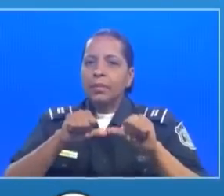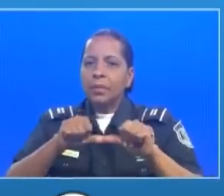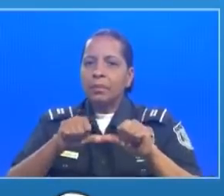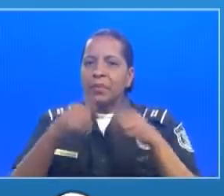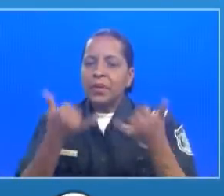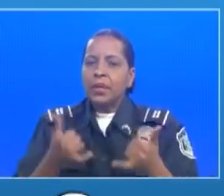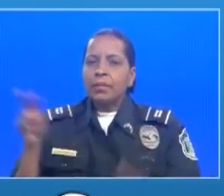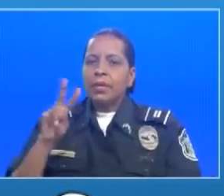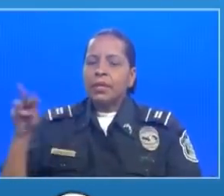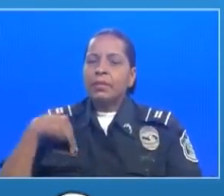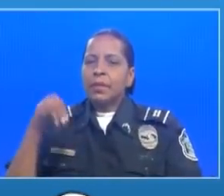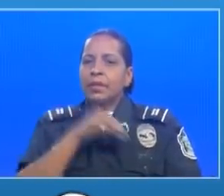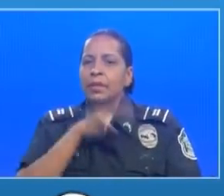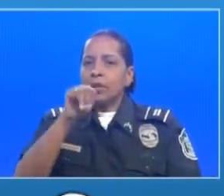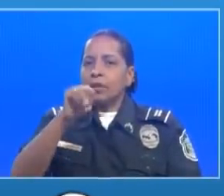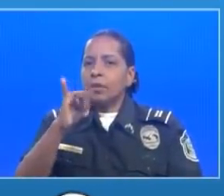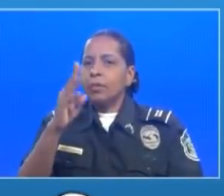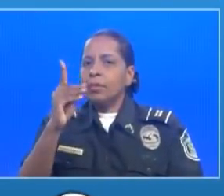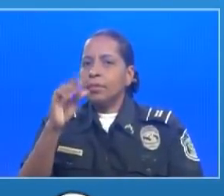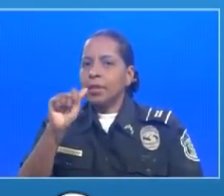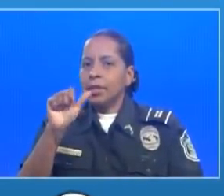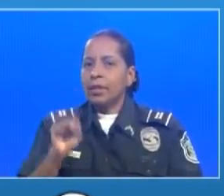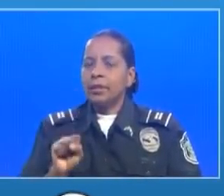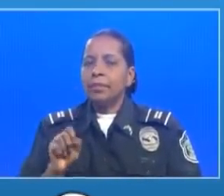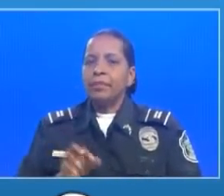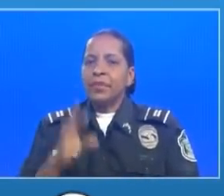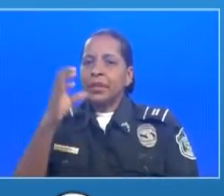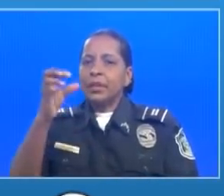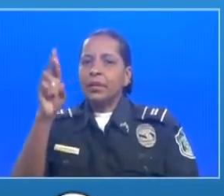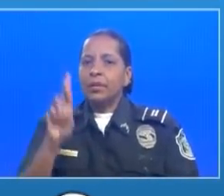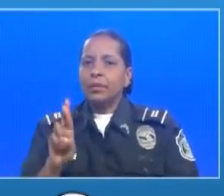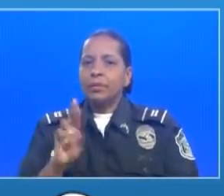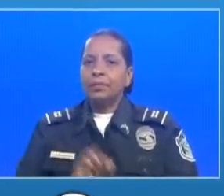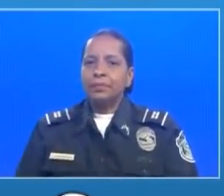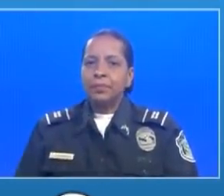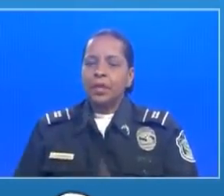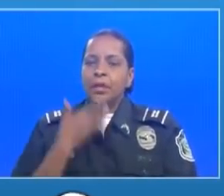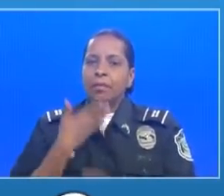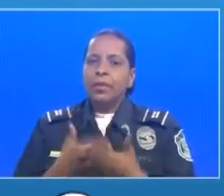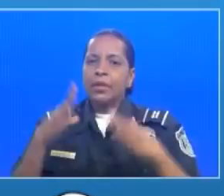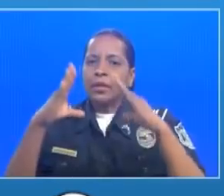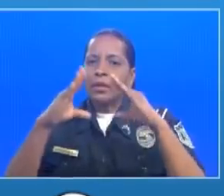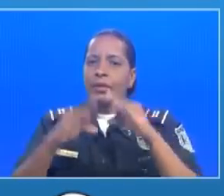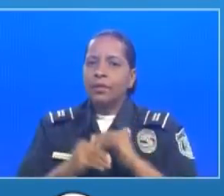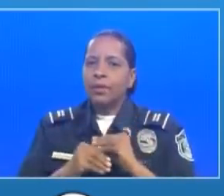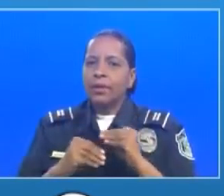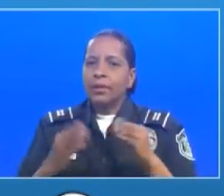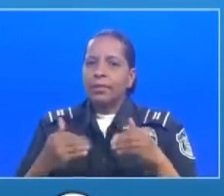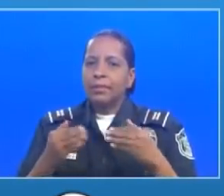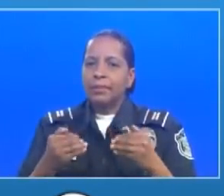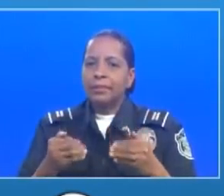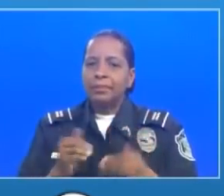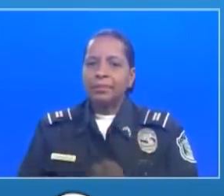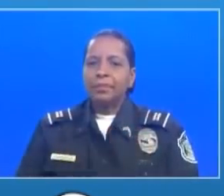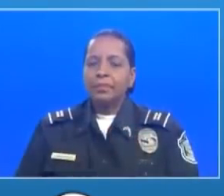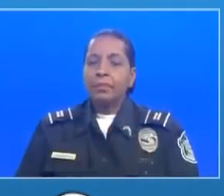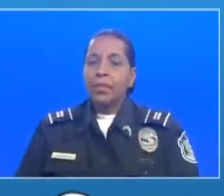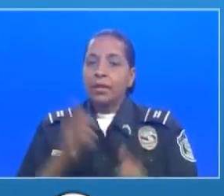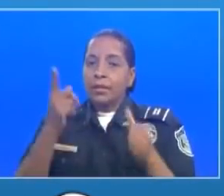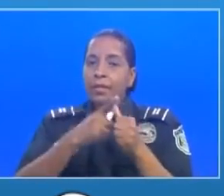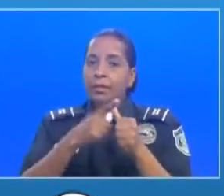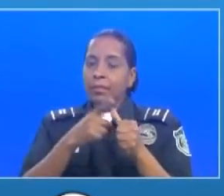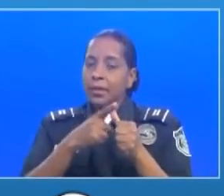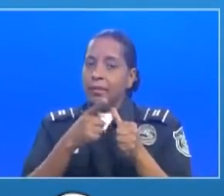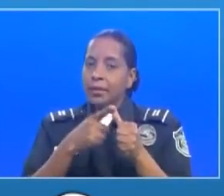el viceministro de desarrollo agropecuario Carlos Roñoni buenas noches buenas Panamá en primer